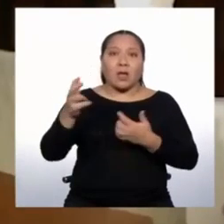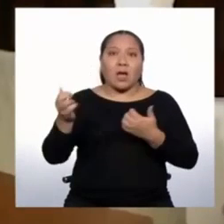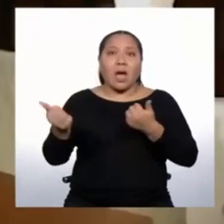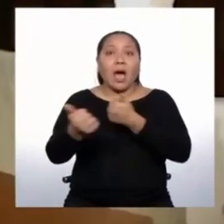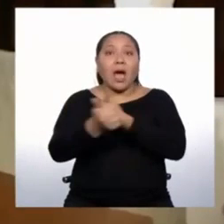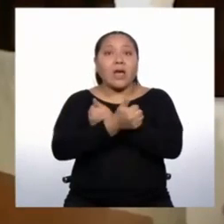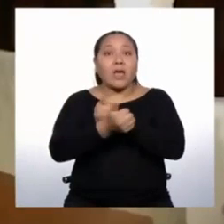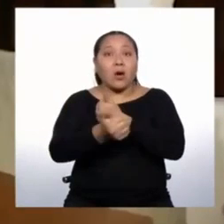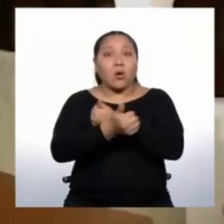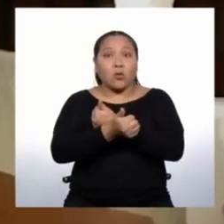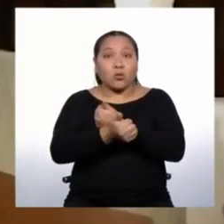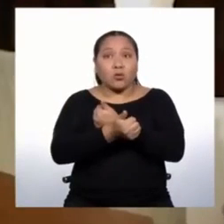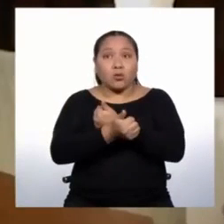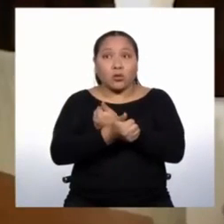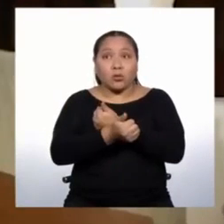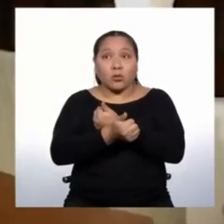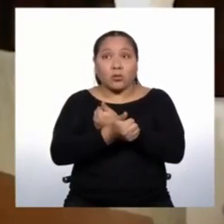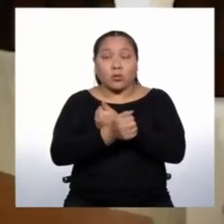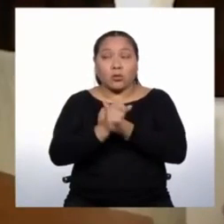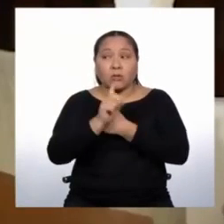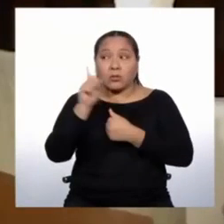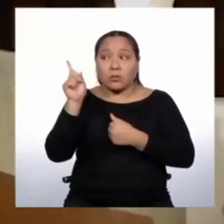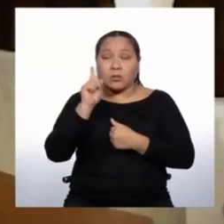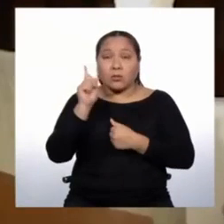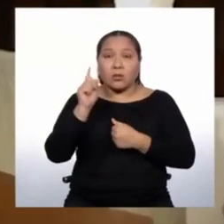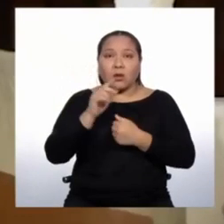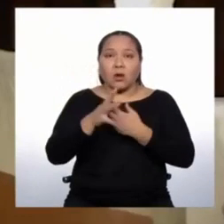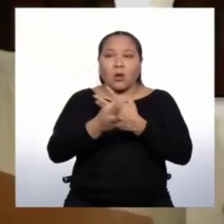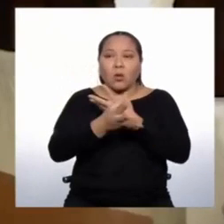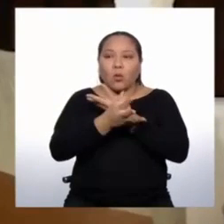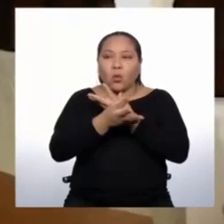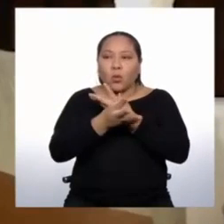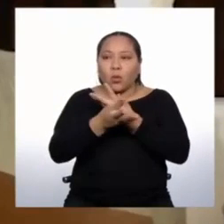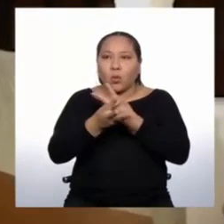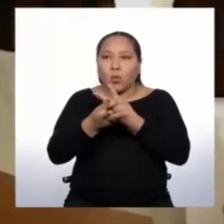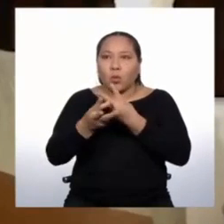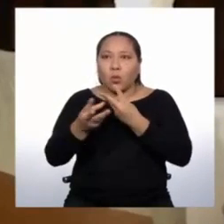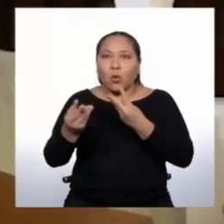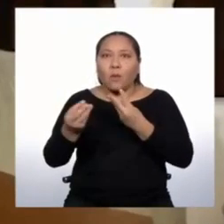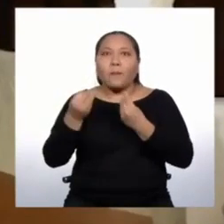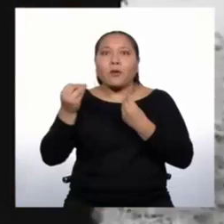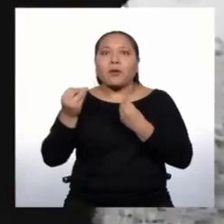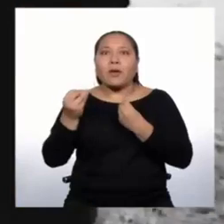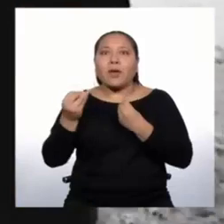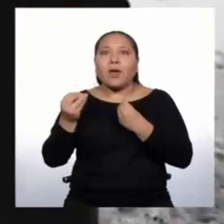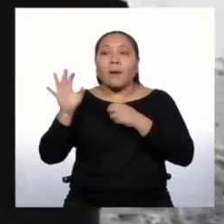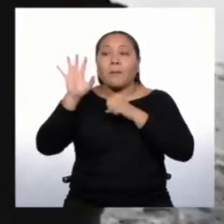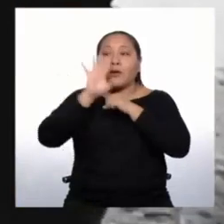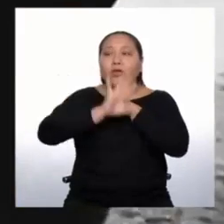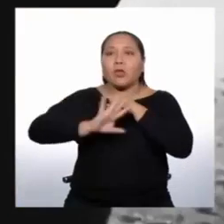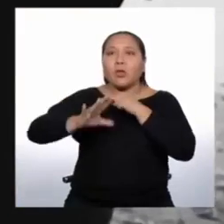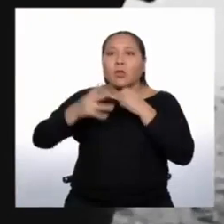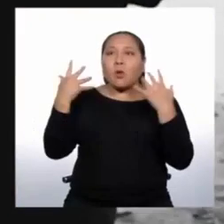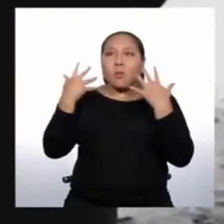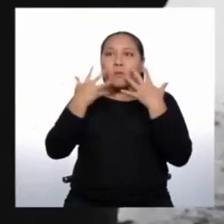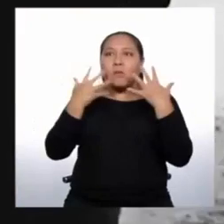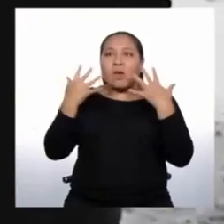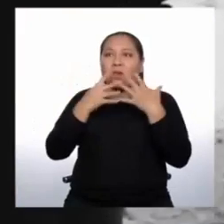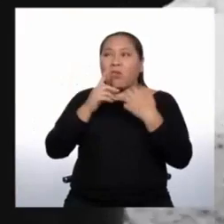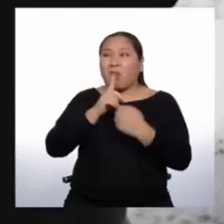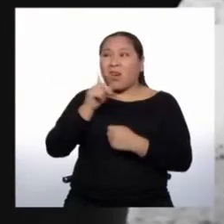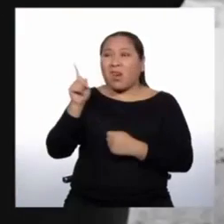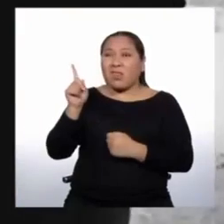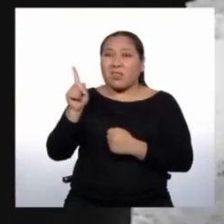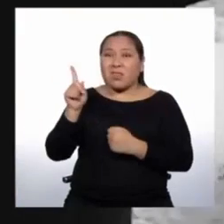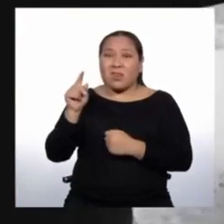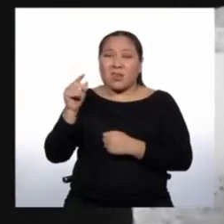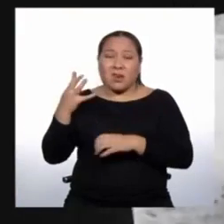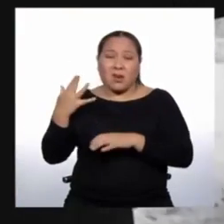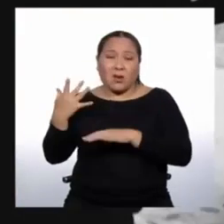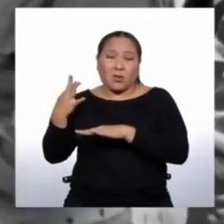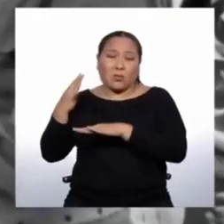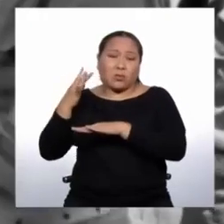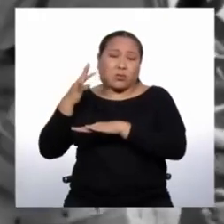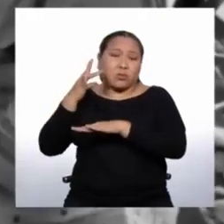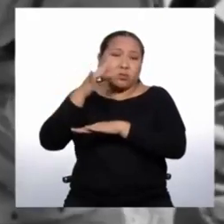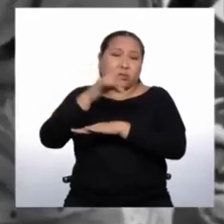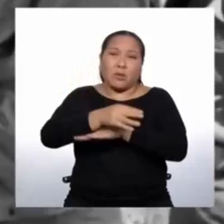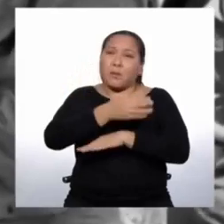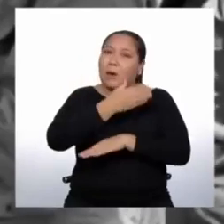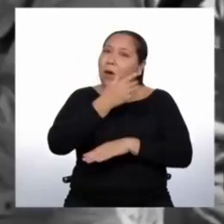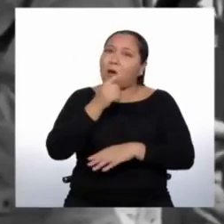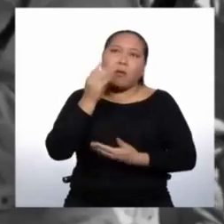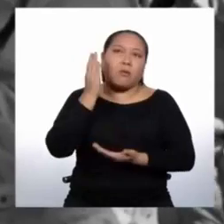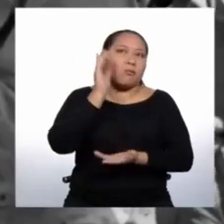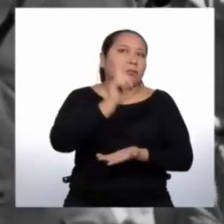que antes. El campo ayacucheno se desfuebla. ¿Por qué? Porque la gente iba a la ciudad a protegerse. Estaban ahí las fuerzas de seguridad, había más posibilidad de protección.